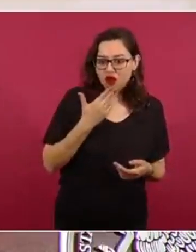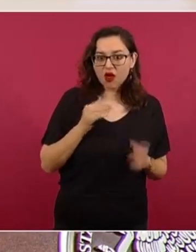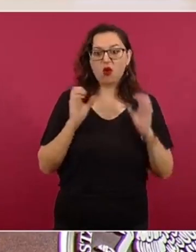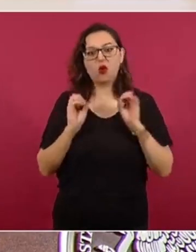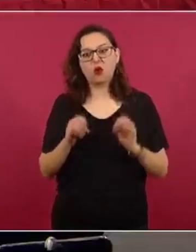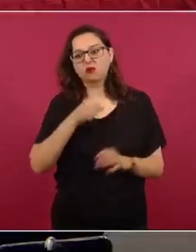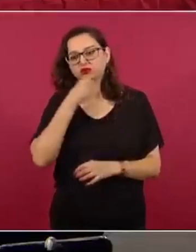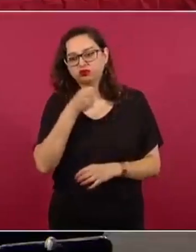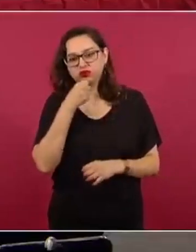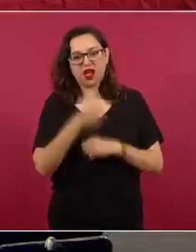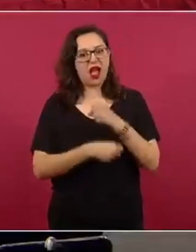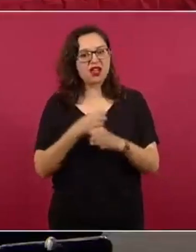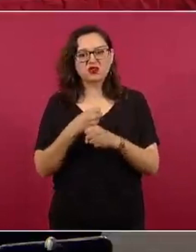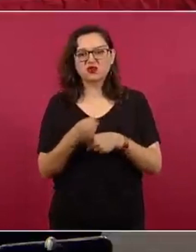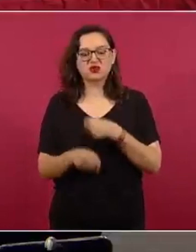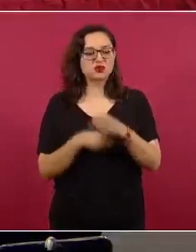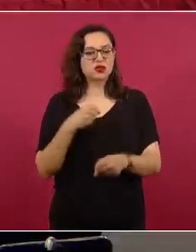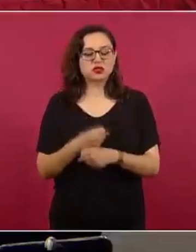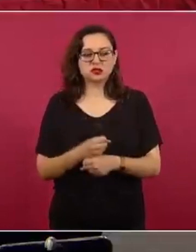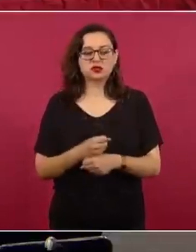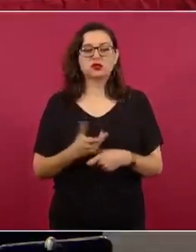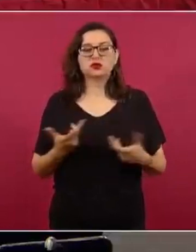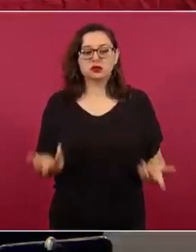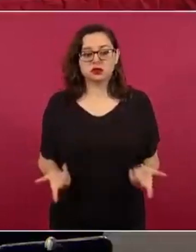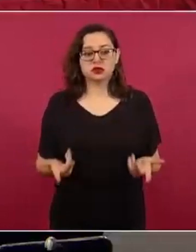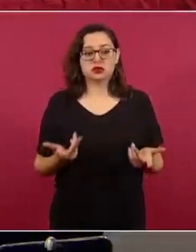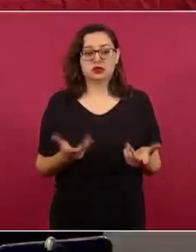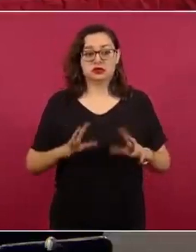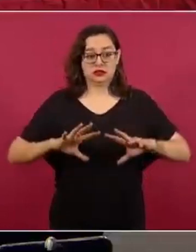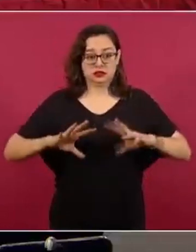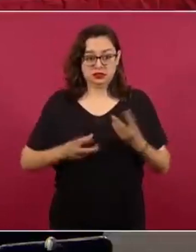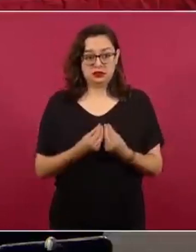en términos de infraestructura, esto, perdón, nos suma estos 106 mil